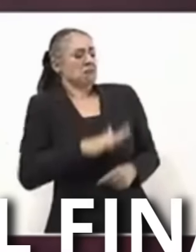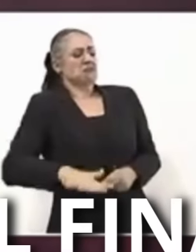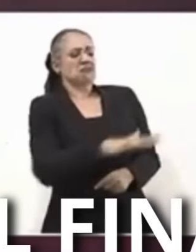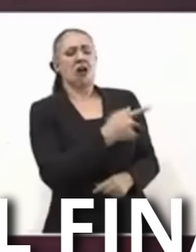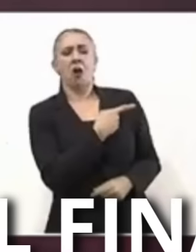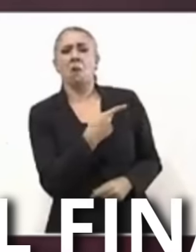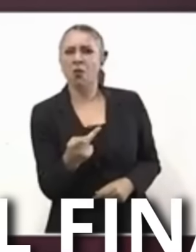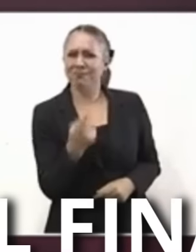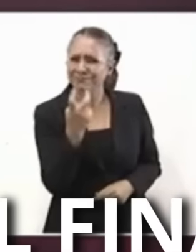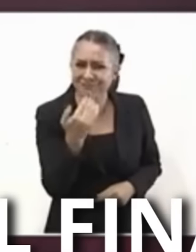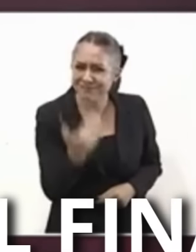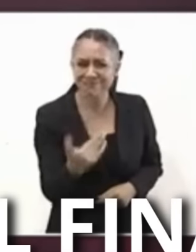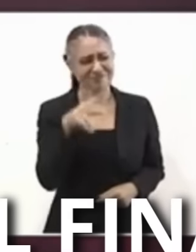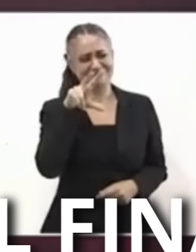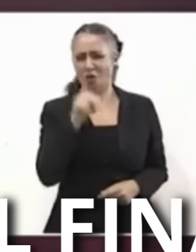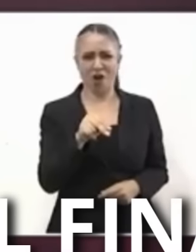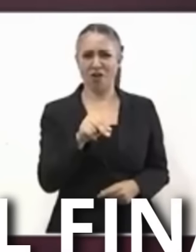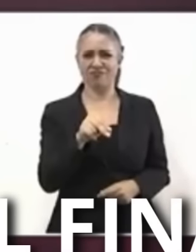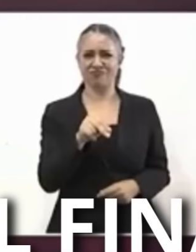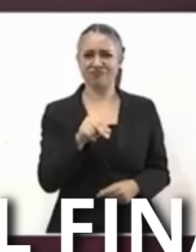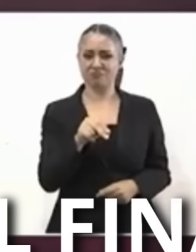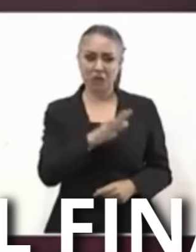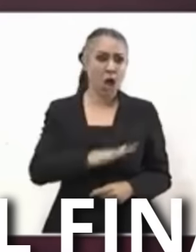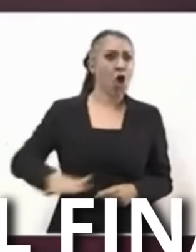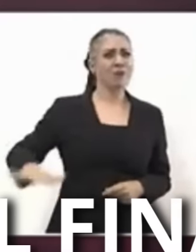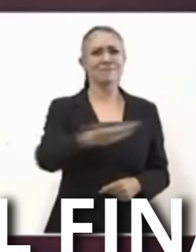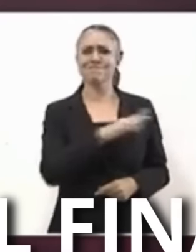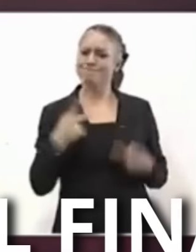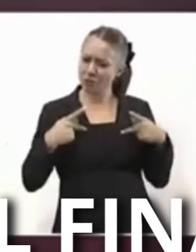Con el pueblo Todo Sin el pueblo